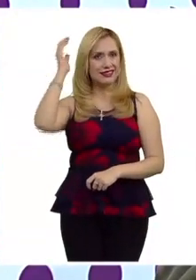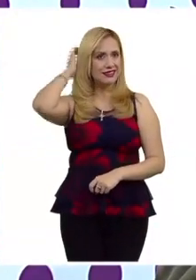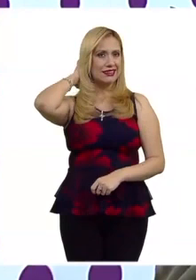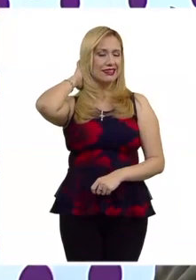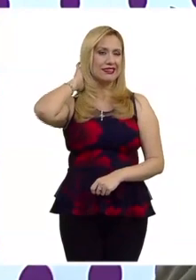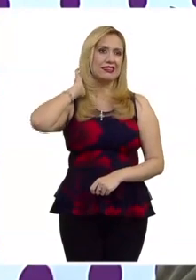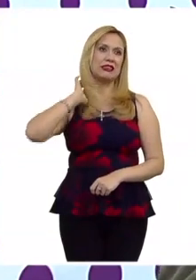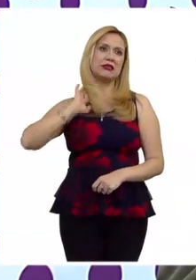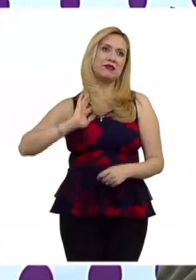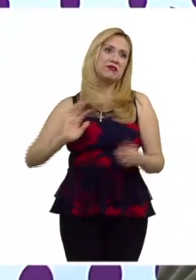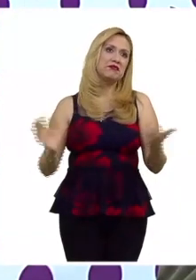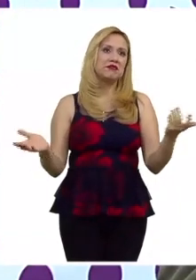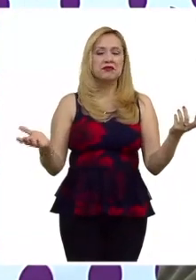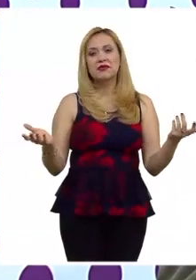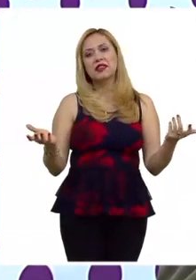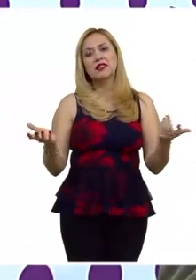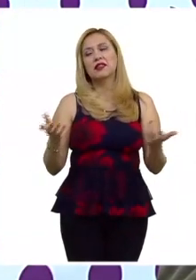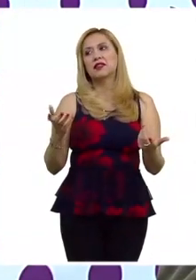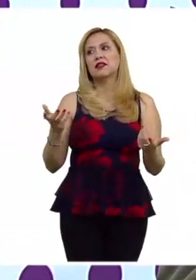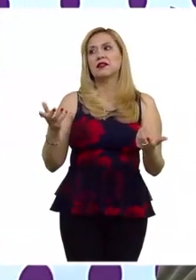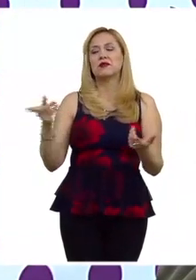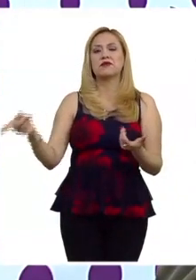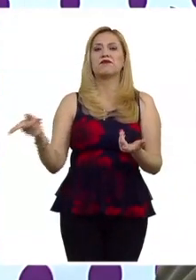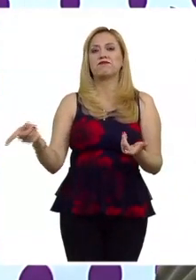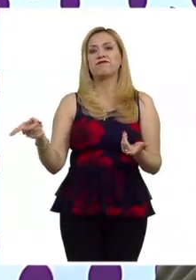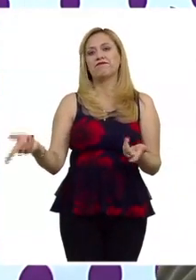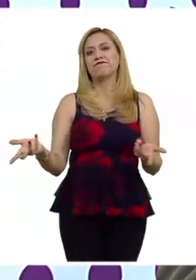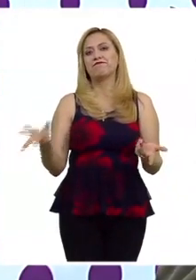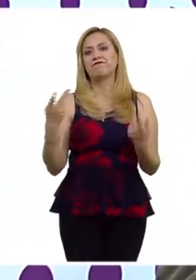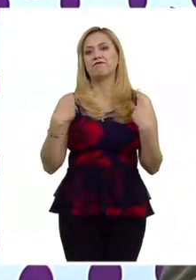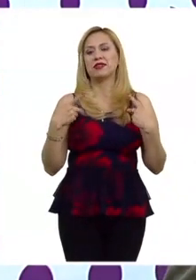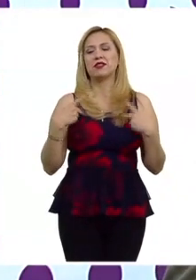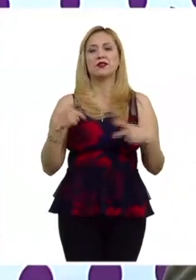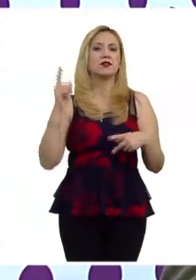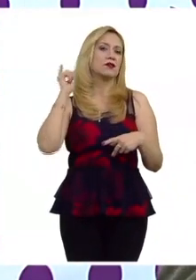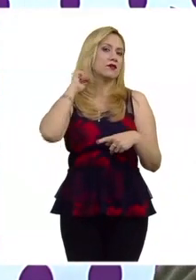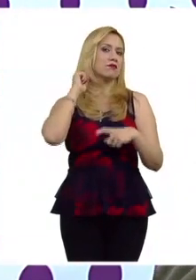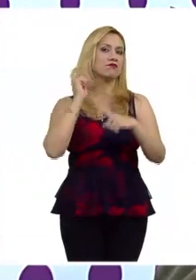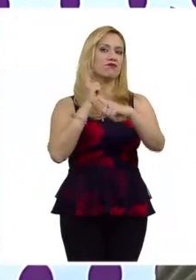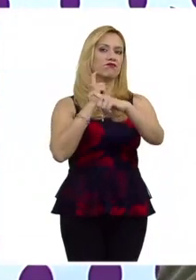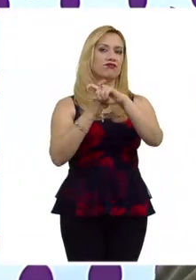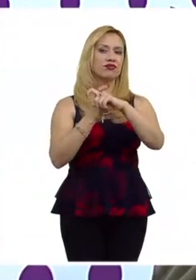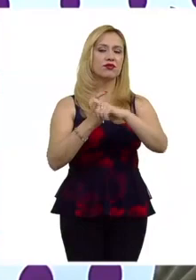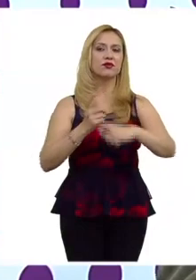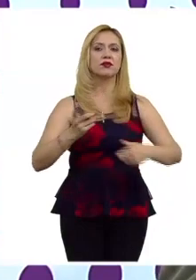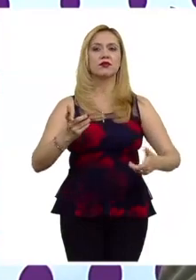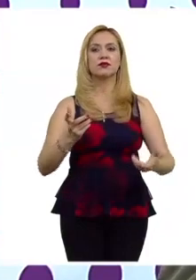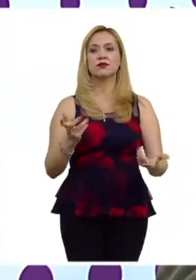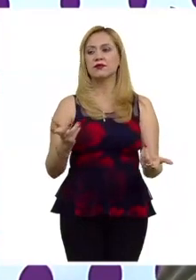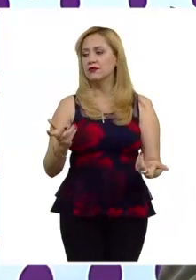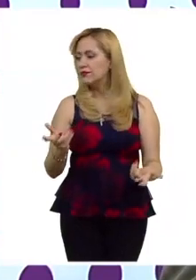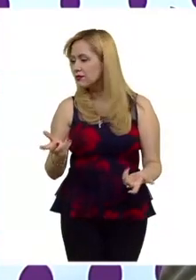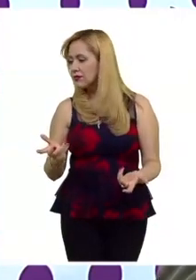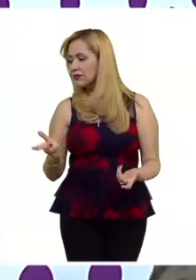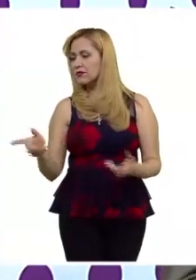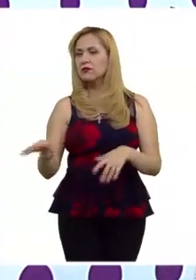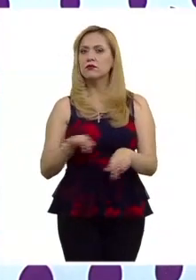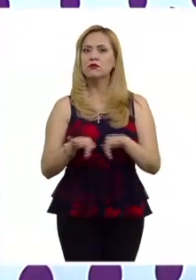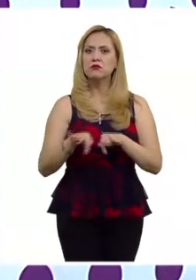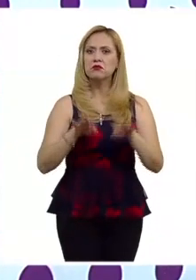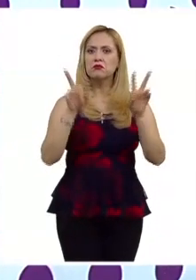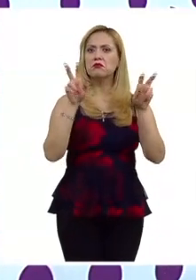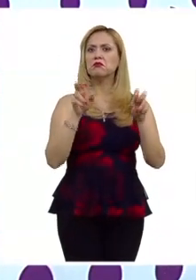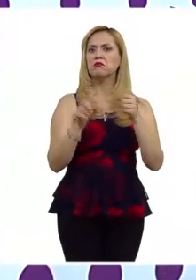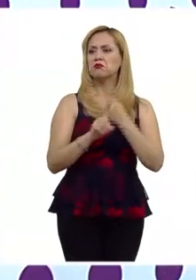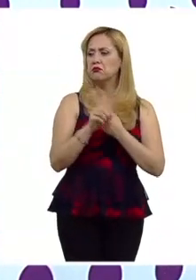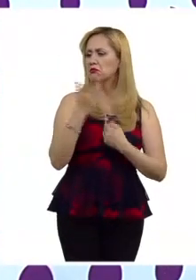pues fue el portador de la suástica no había tanto problema fue una acción civil no era una acción un tema laboral entonces